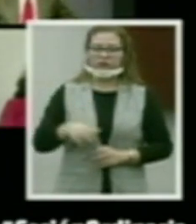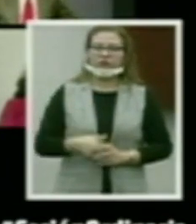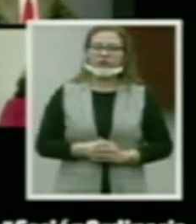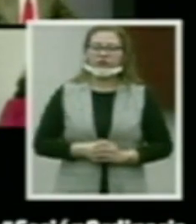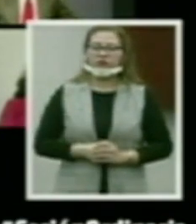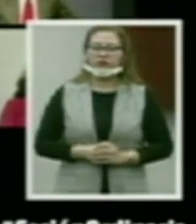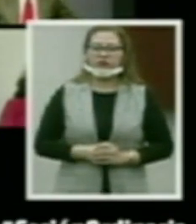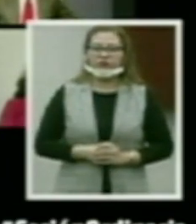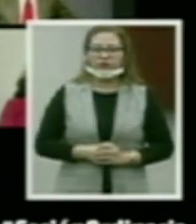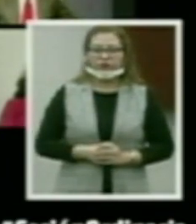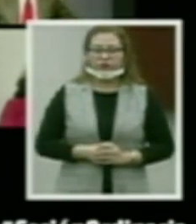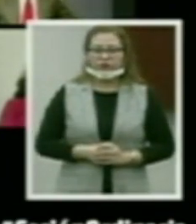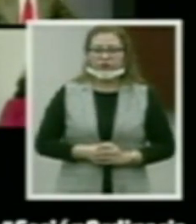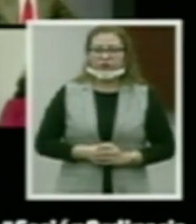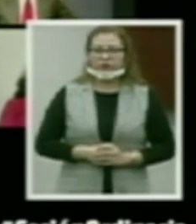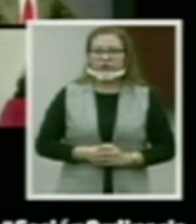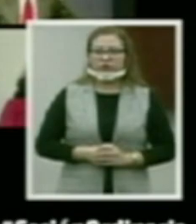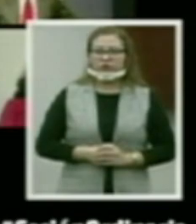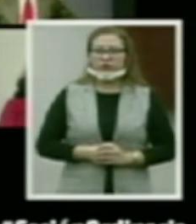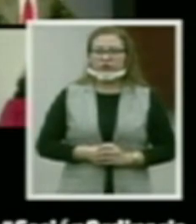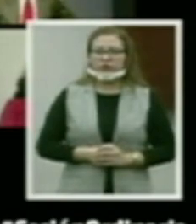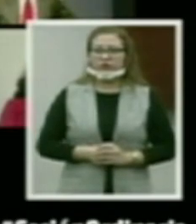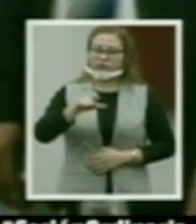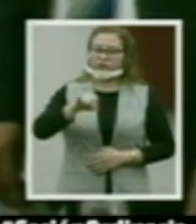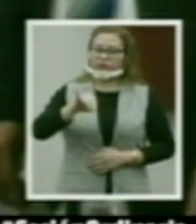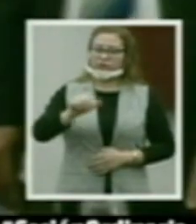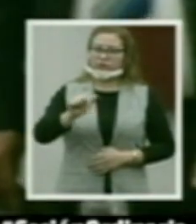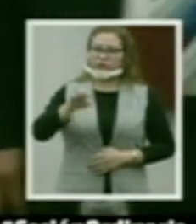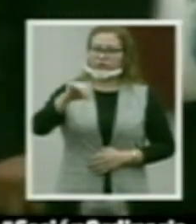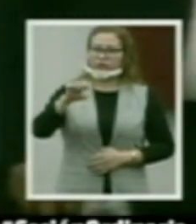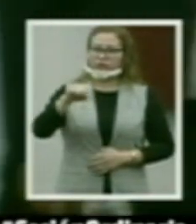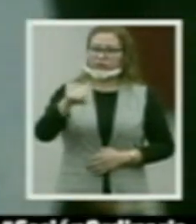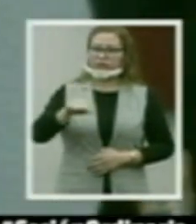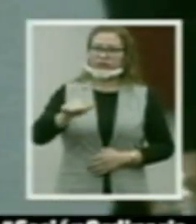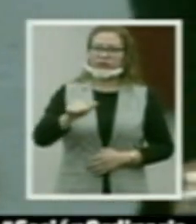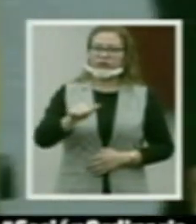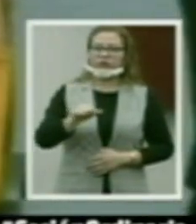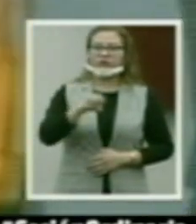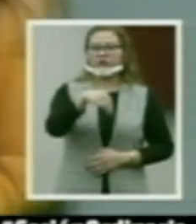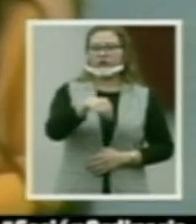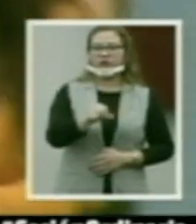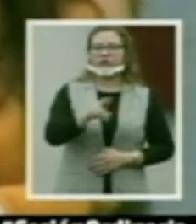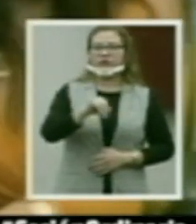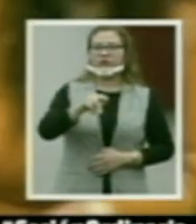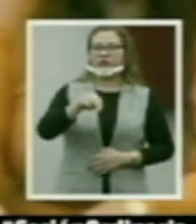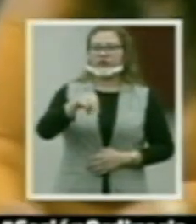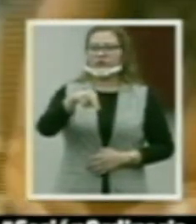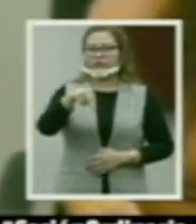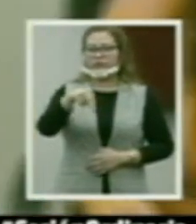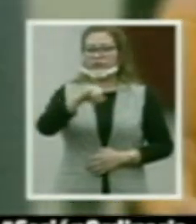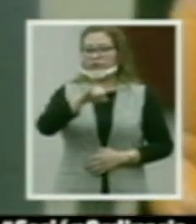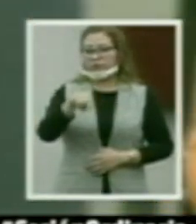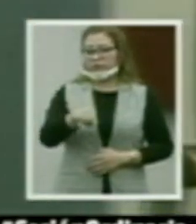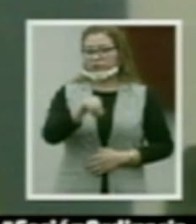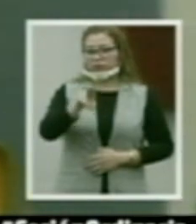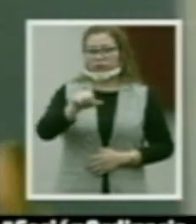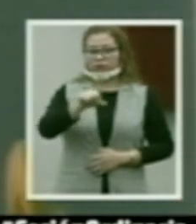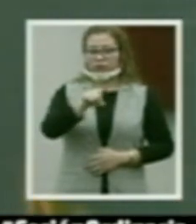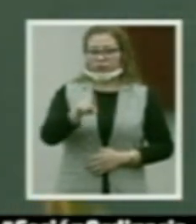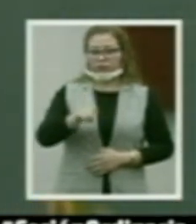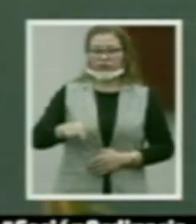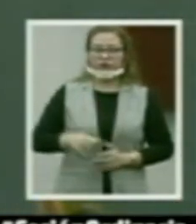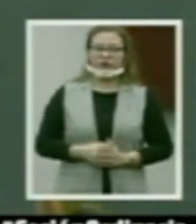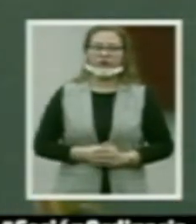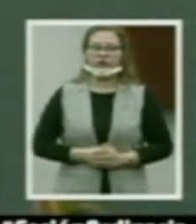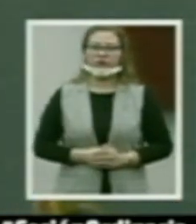retiradas o dadas de baja. Las fracciones parlamentarias con mayor porcentaje de este tipo de iniciativas son Conciencia Popular,